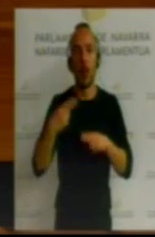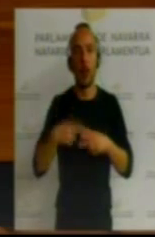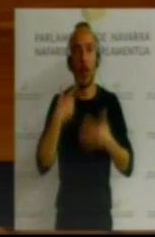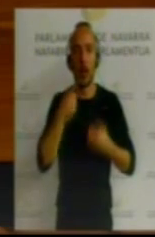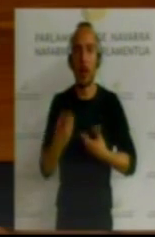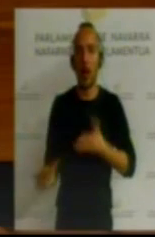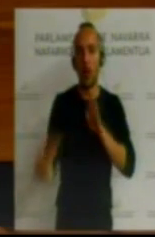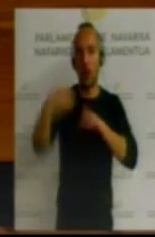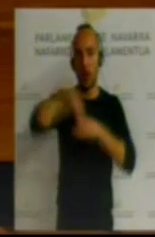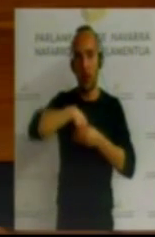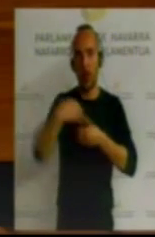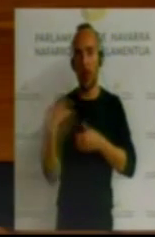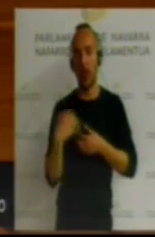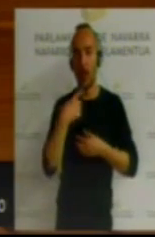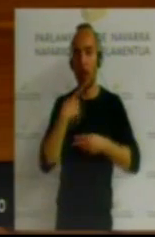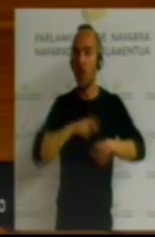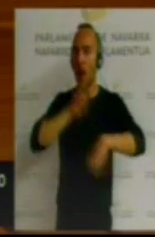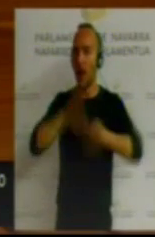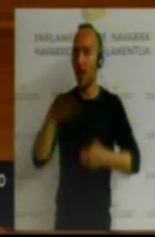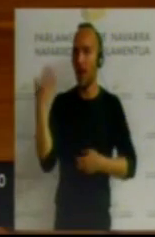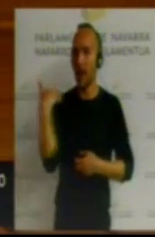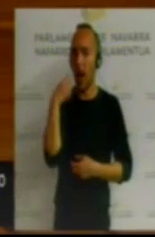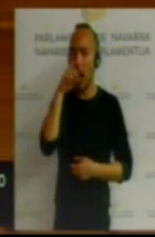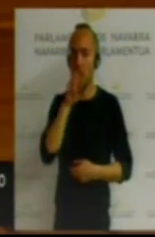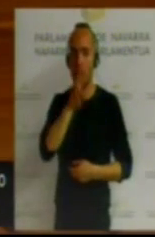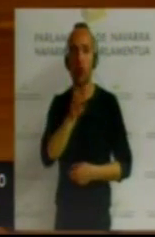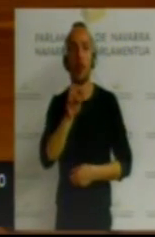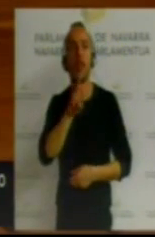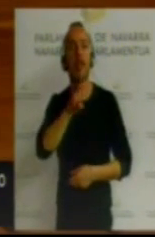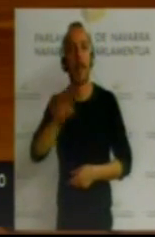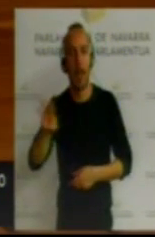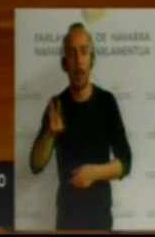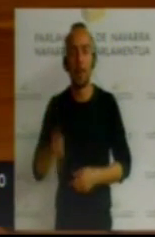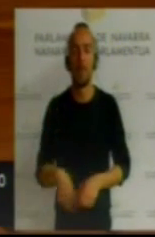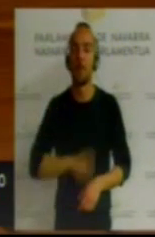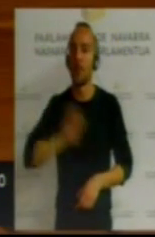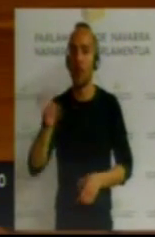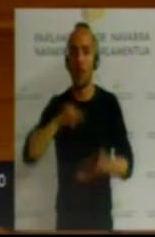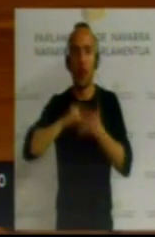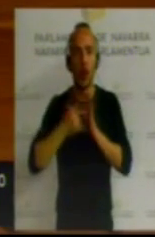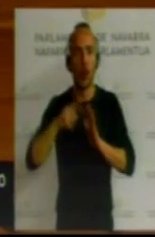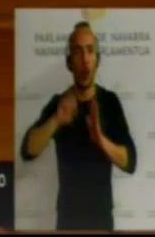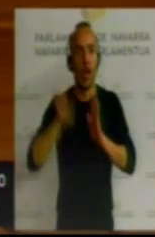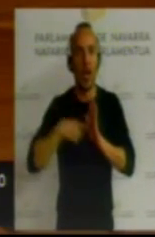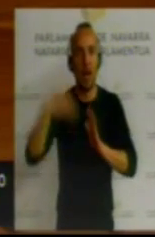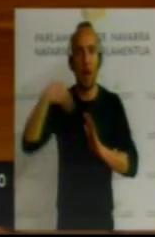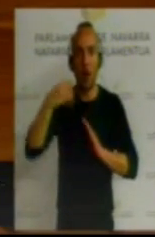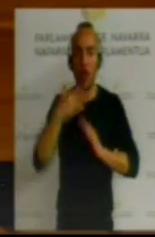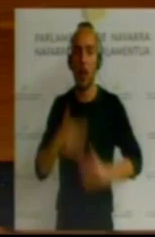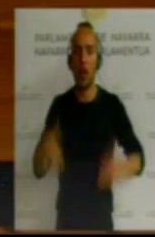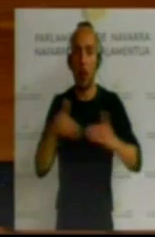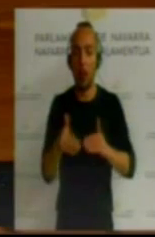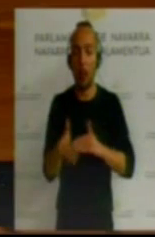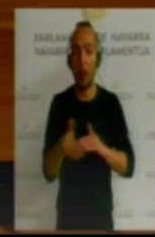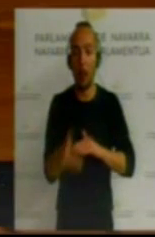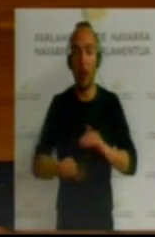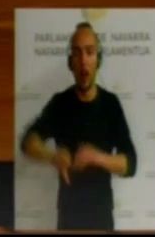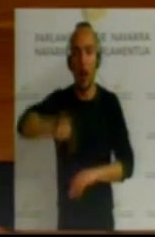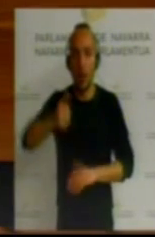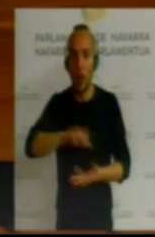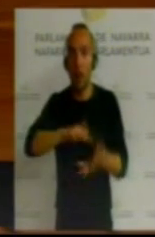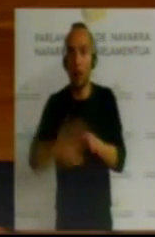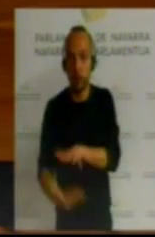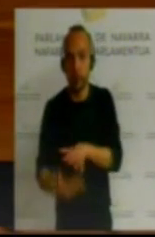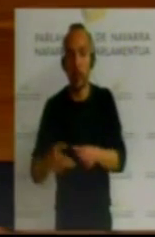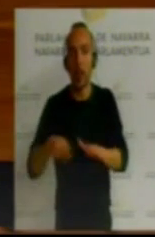definido y modificado en el año 2013. El proyecto de Ley Foral de Igualdad, pendiente de aprobar, desarrollar y